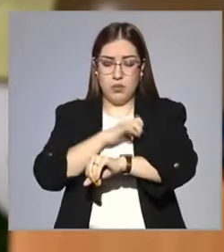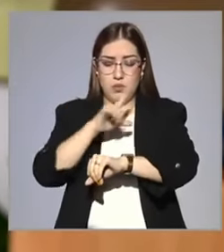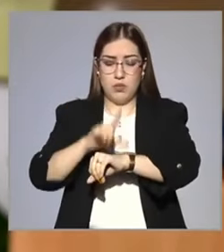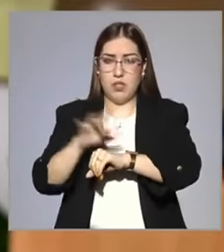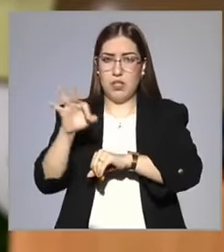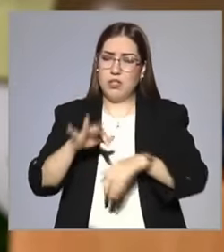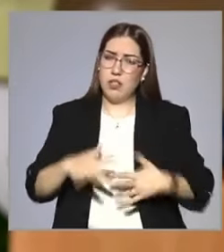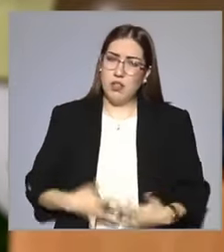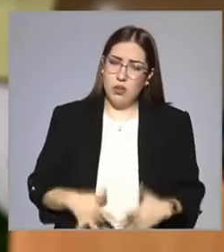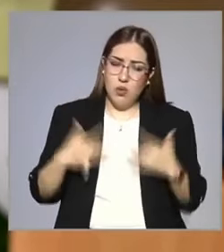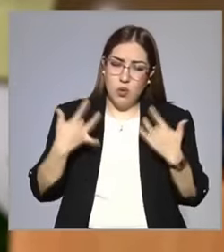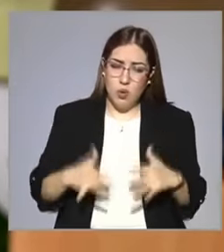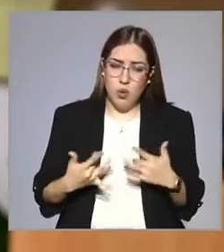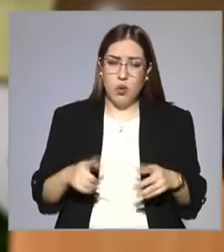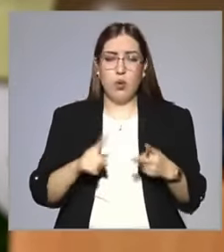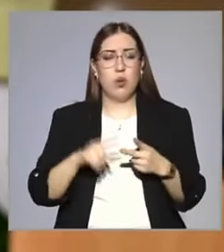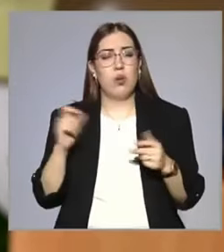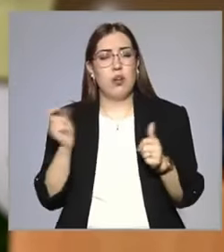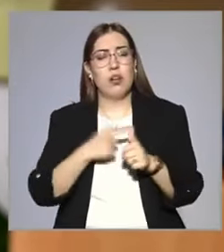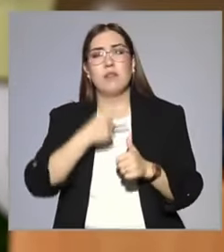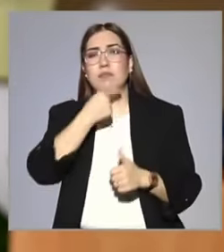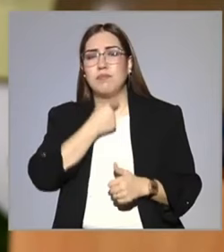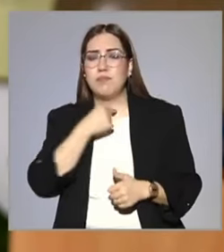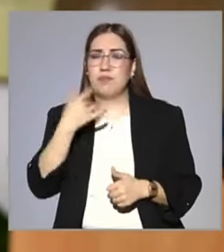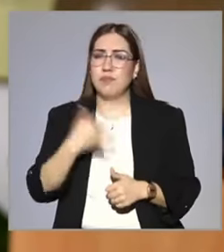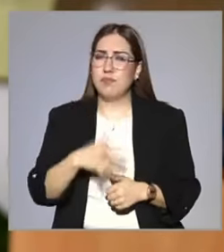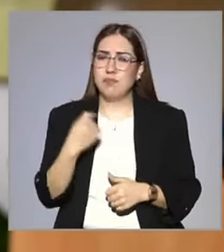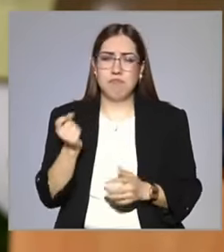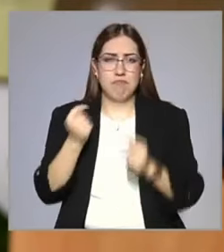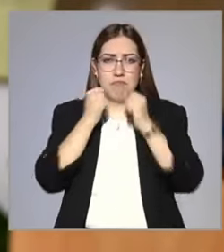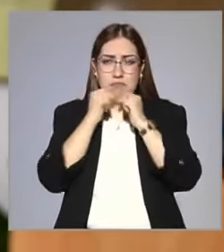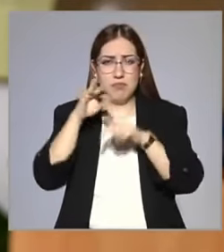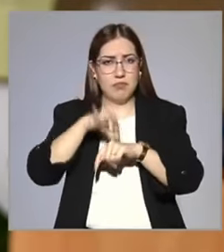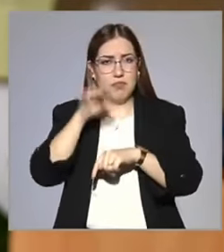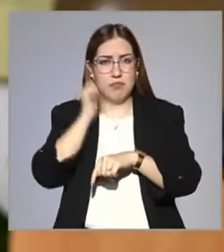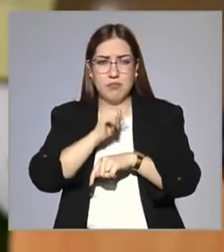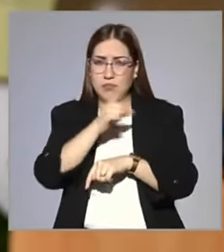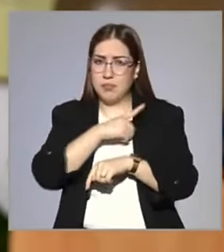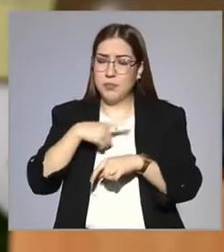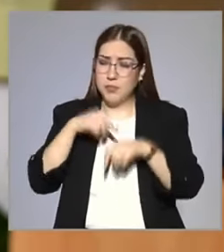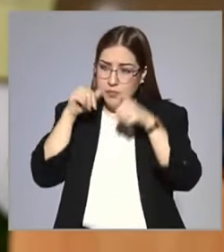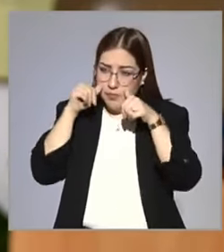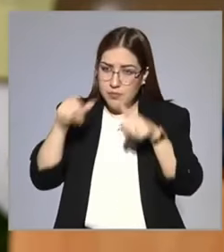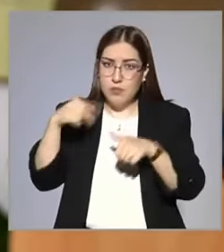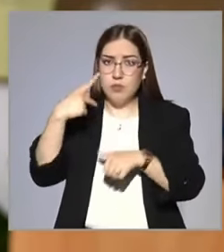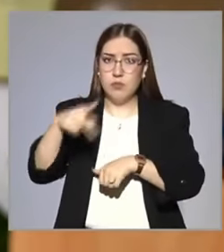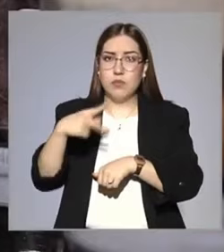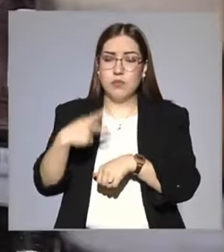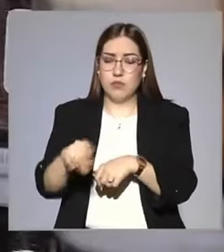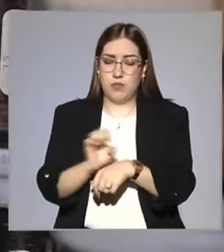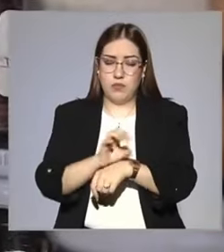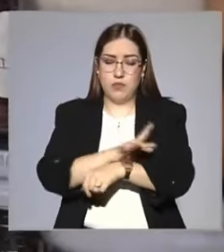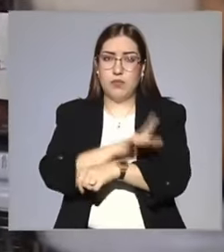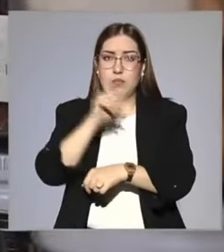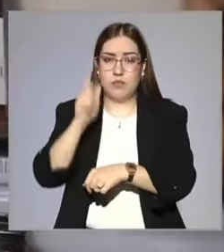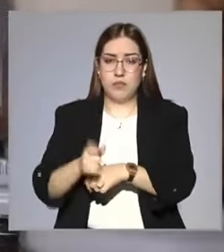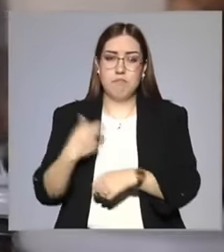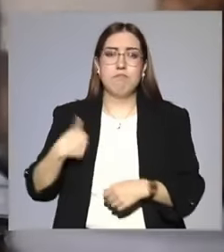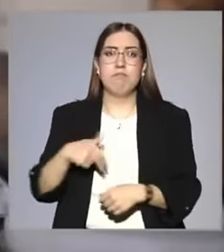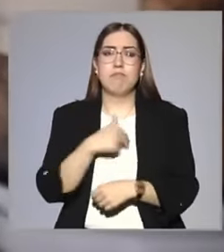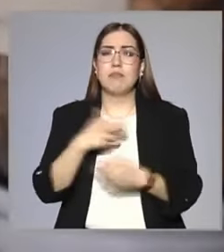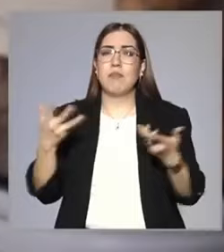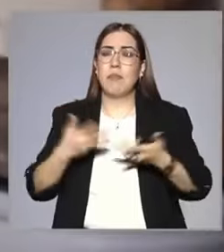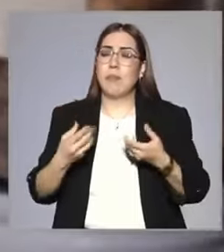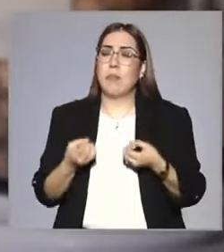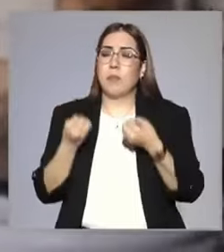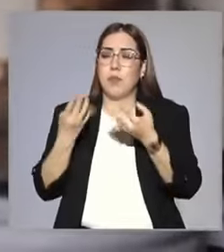gastritis, una colitis, una úlcera, el médico homeópata siempre toma en cuenta el aspecto emocional del paciente. Nosotros ofrecemos